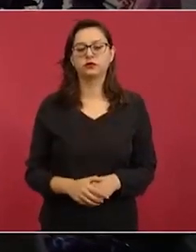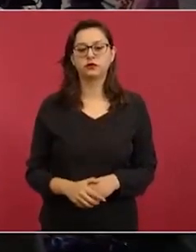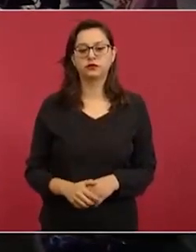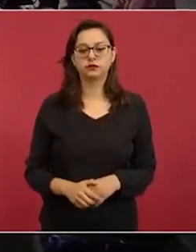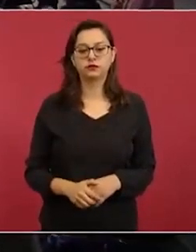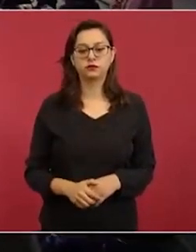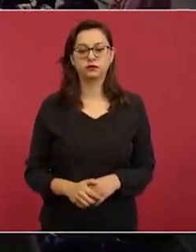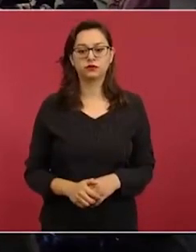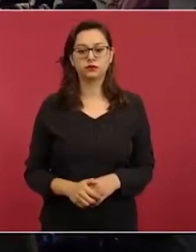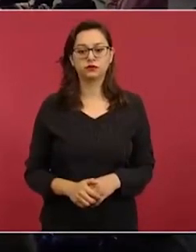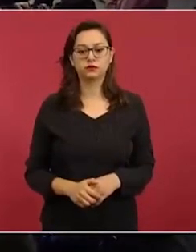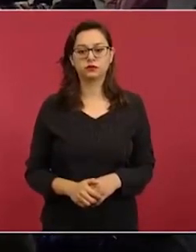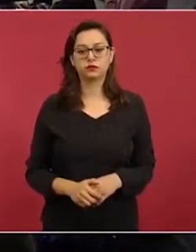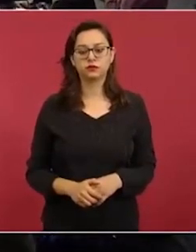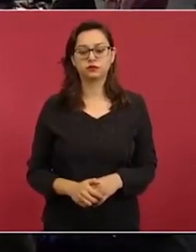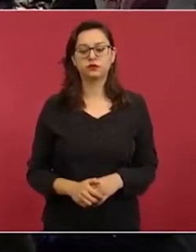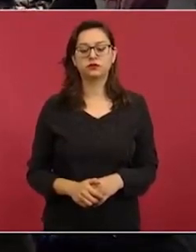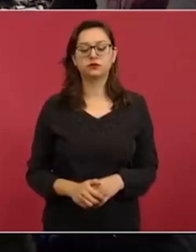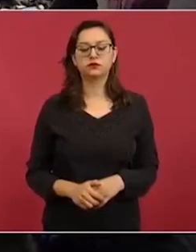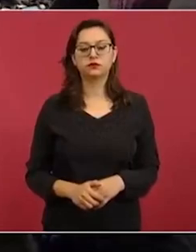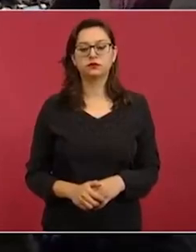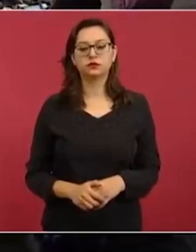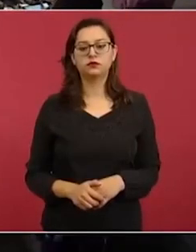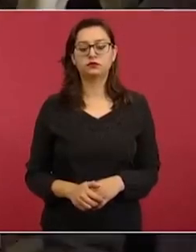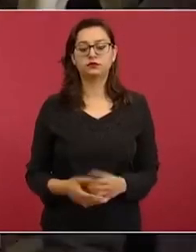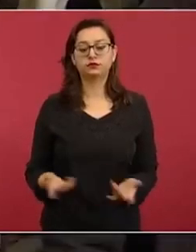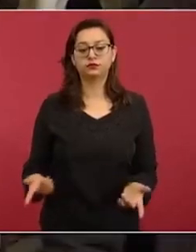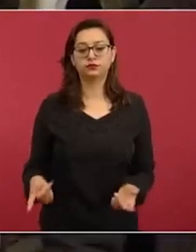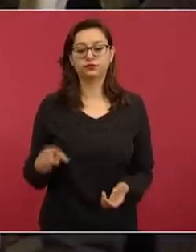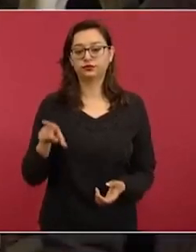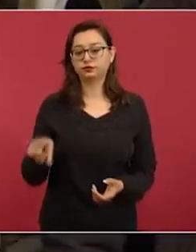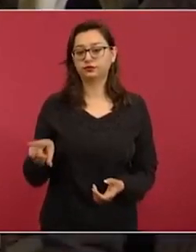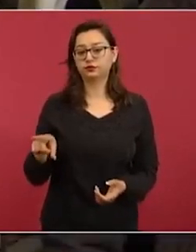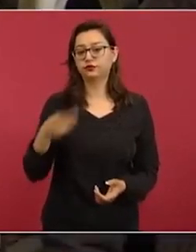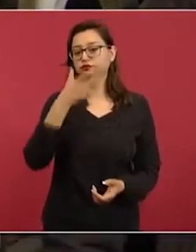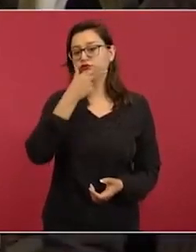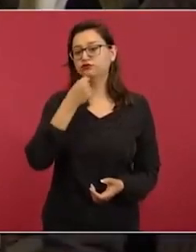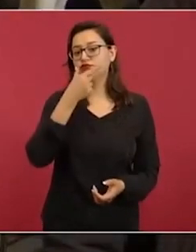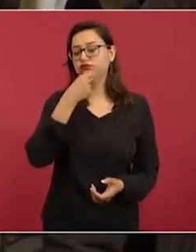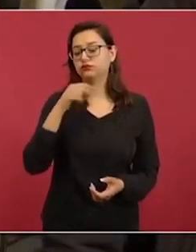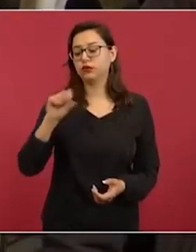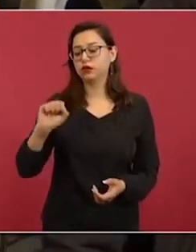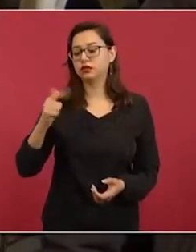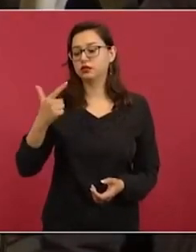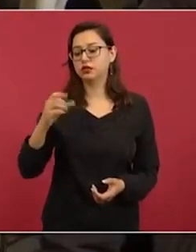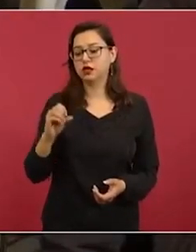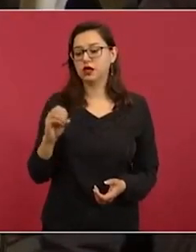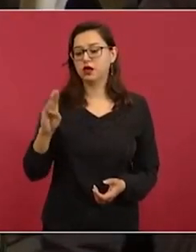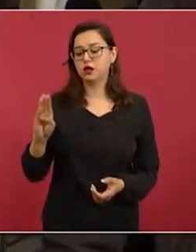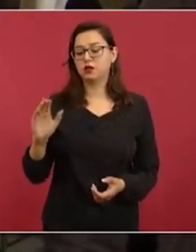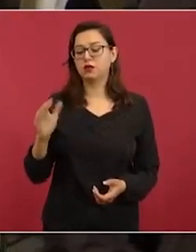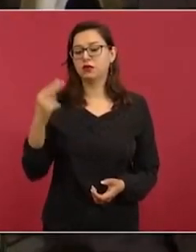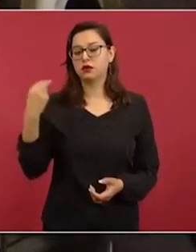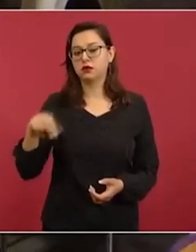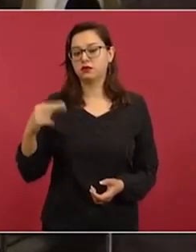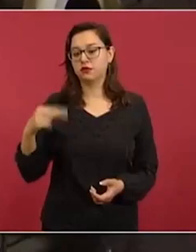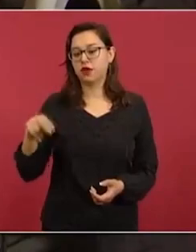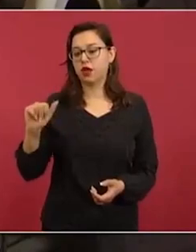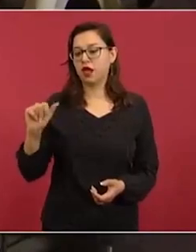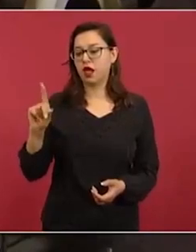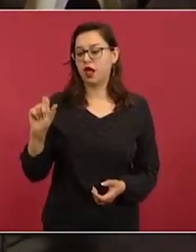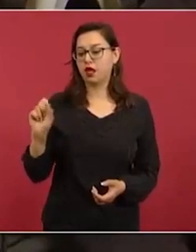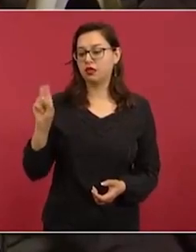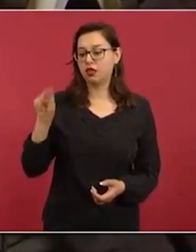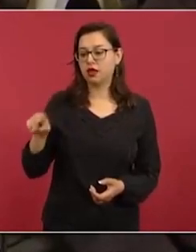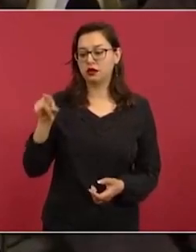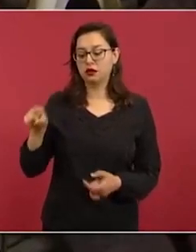actos que realizó el secretario de Gobernación, Adán Augusto López, que han sido muy criticados por promover abiertamente la